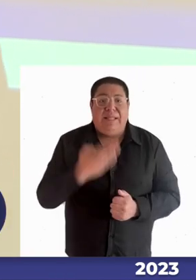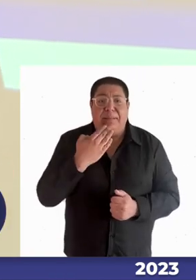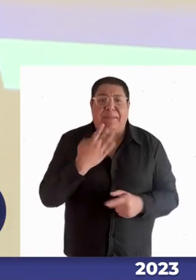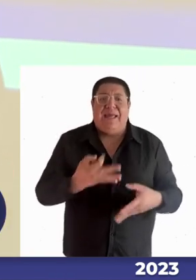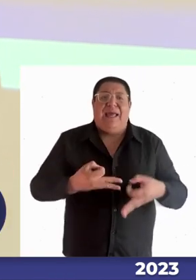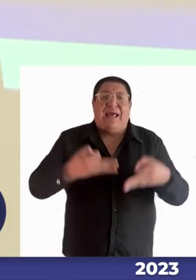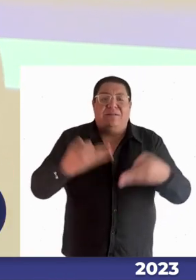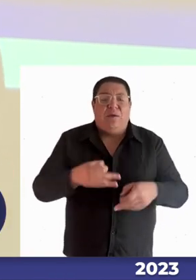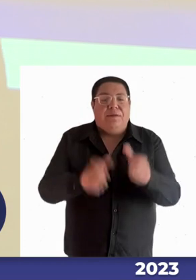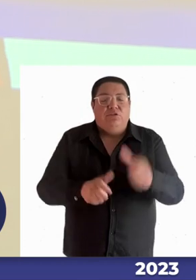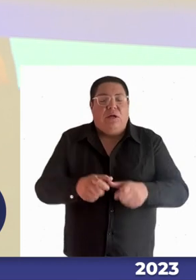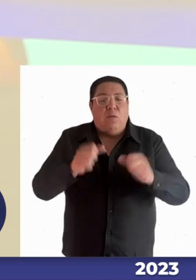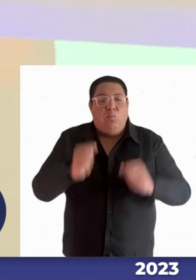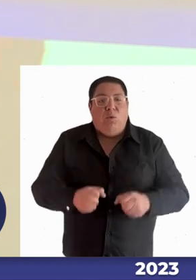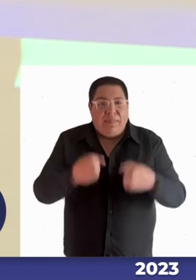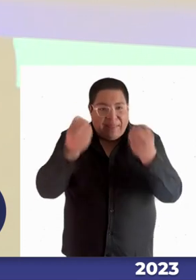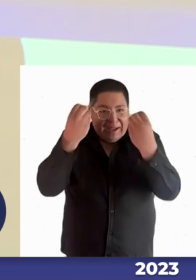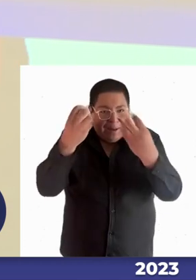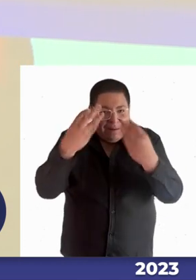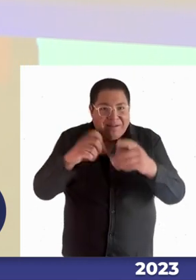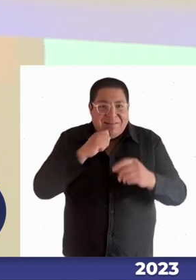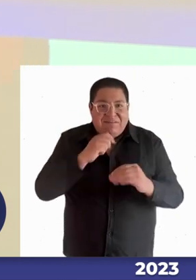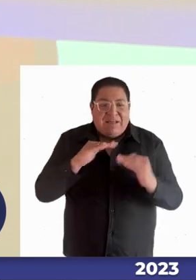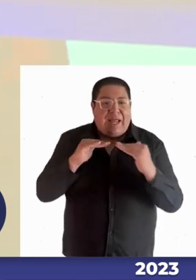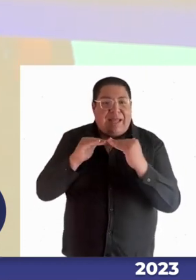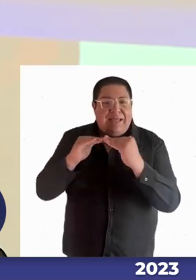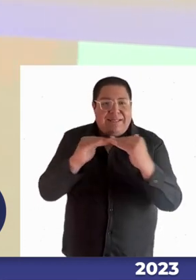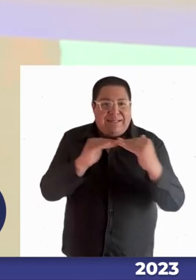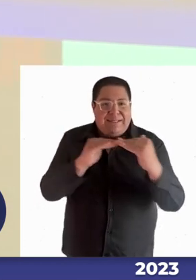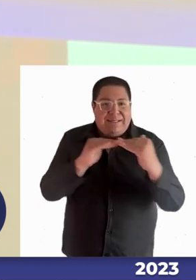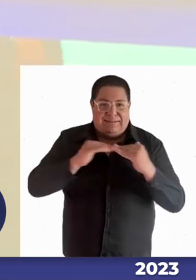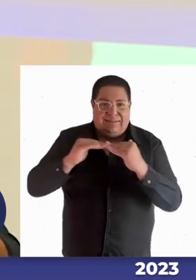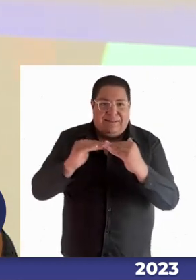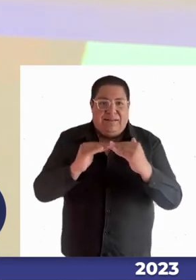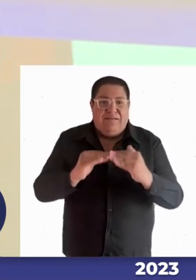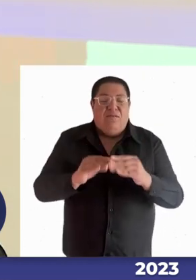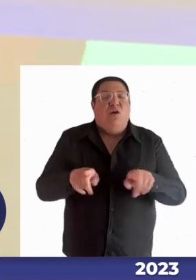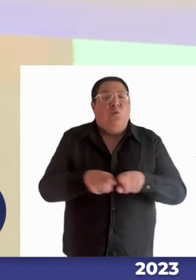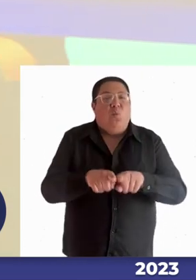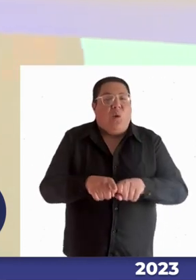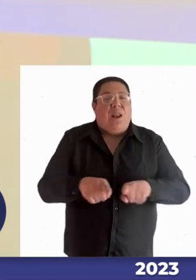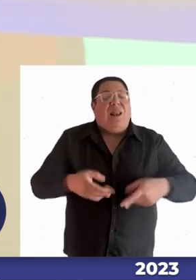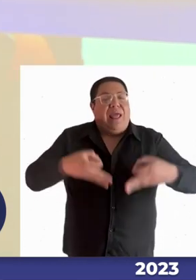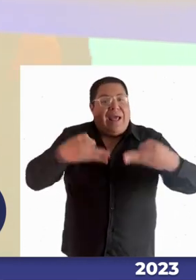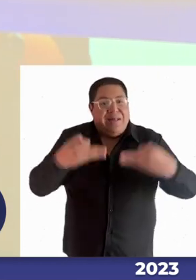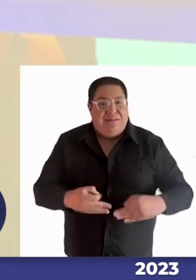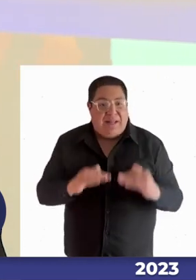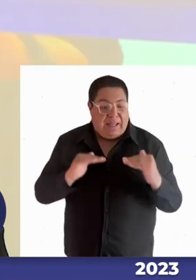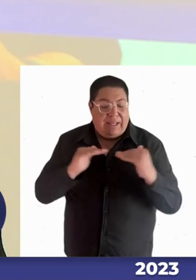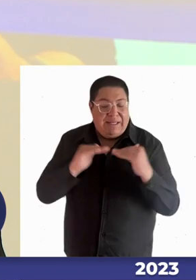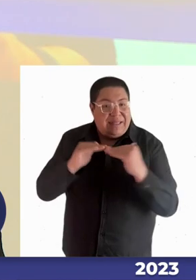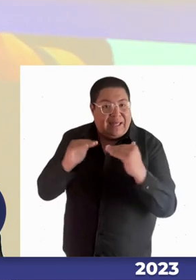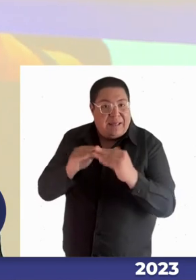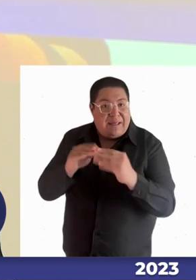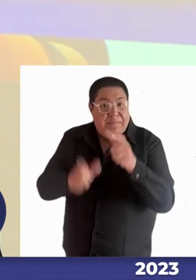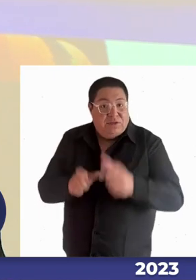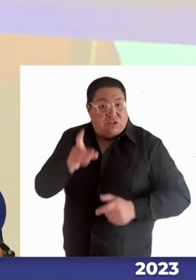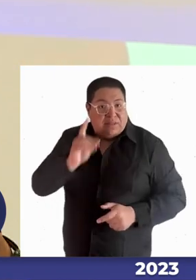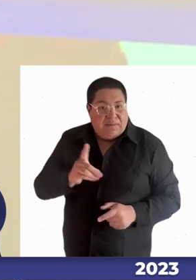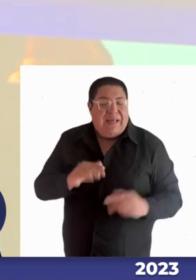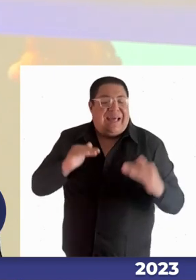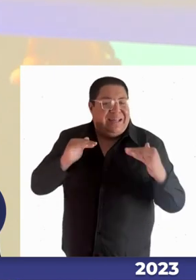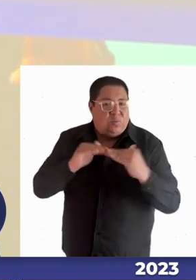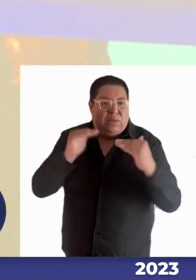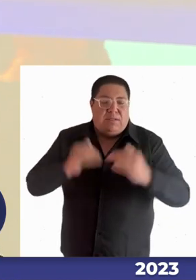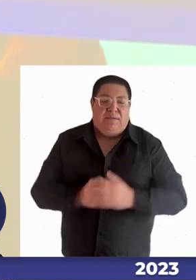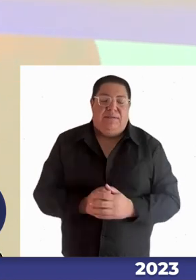aprendizajes que sean equitativos asegurar esa equidad de los aprendizajes para las personas con discapacidad pero